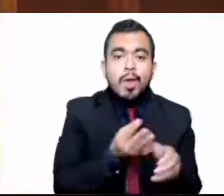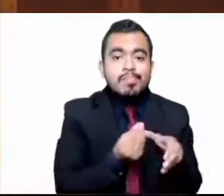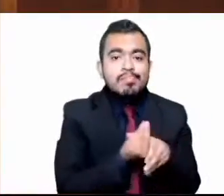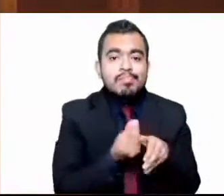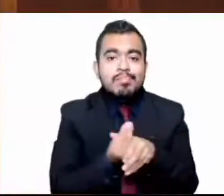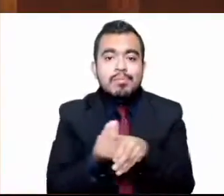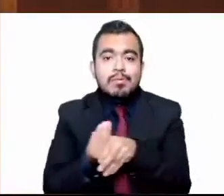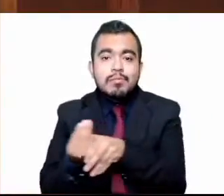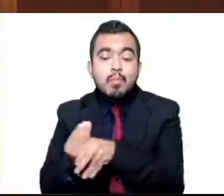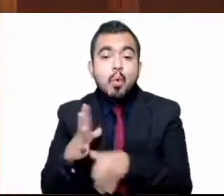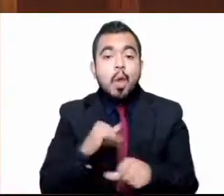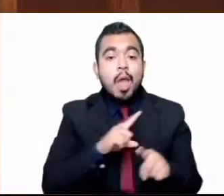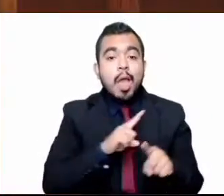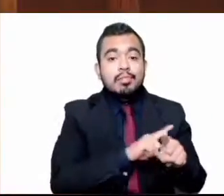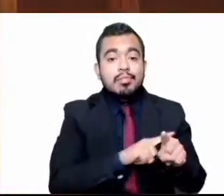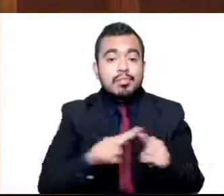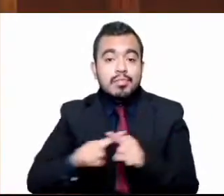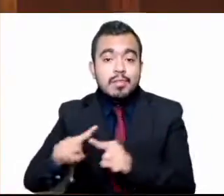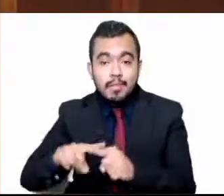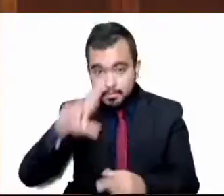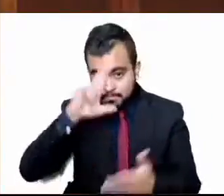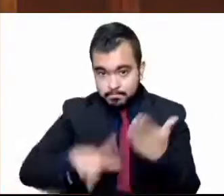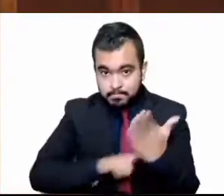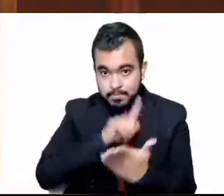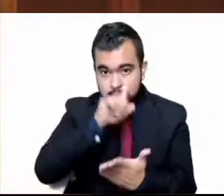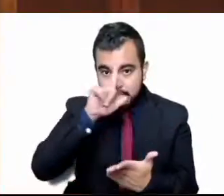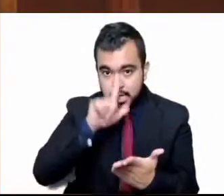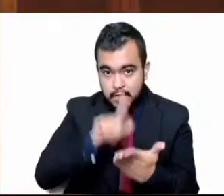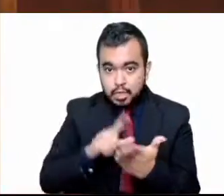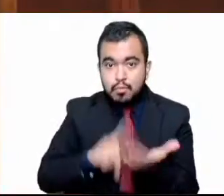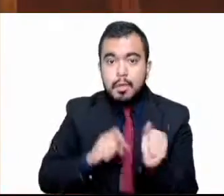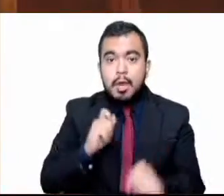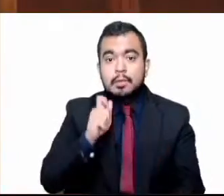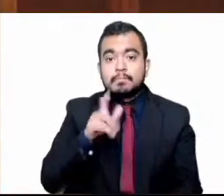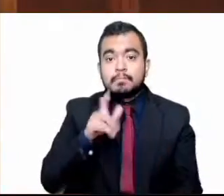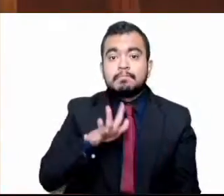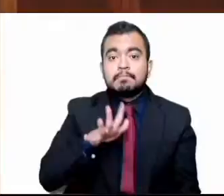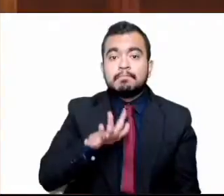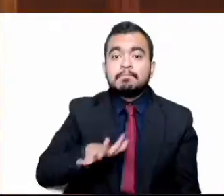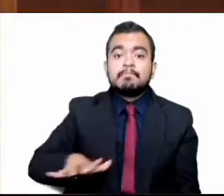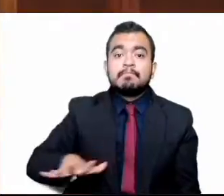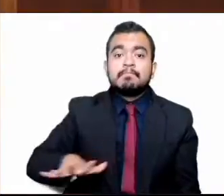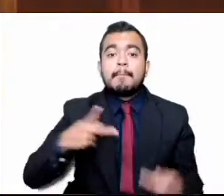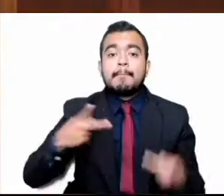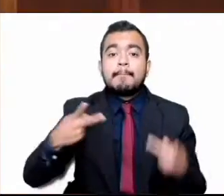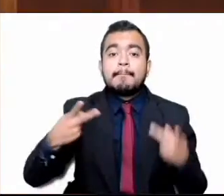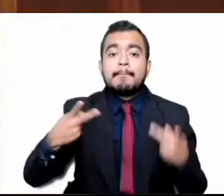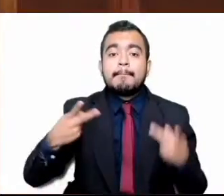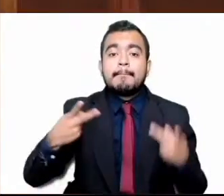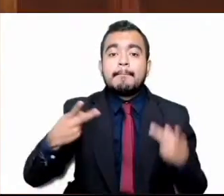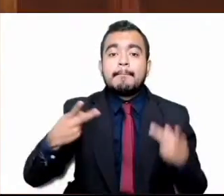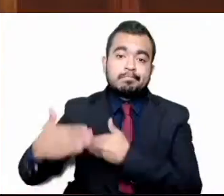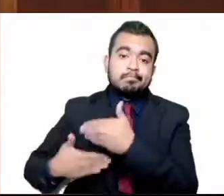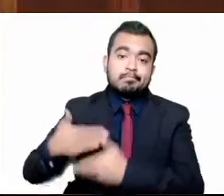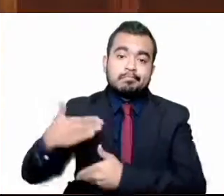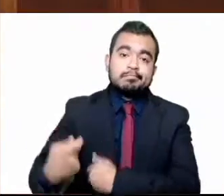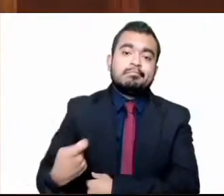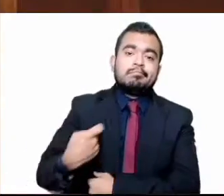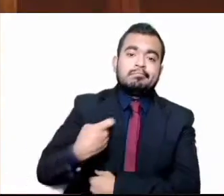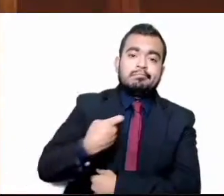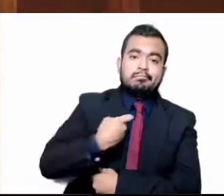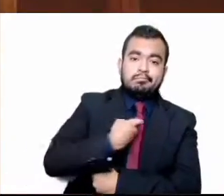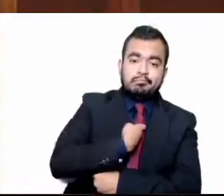delitos contra el libre desarrollo de la personalidad y así perseguir y castigar a toda